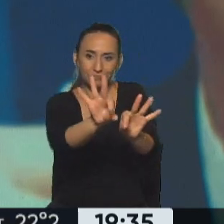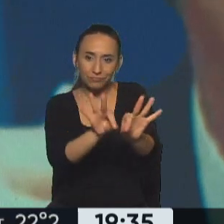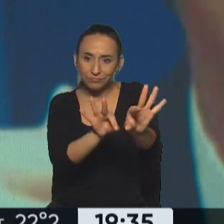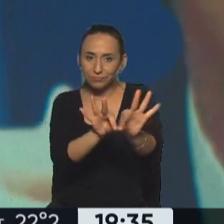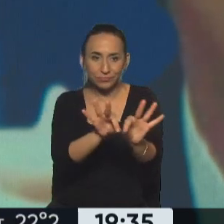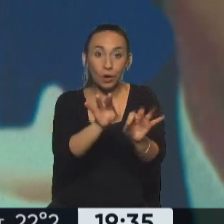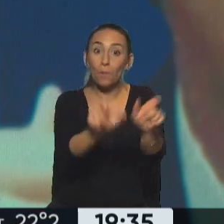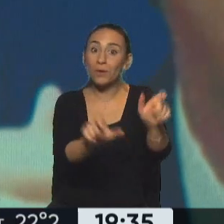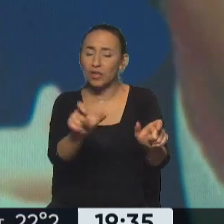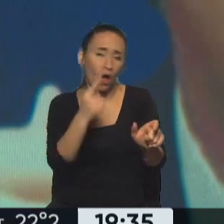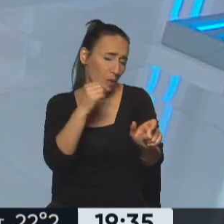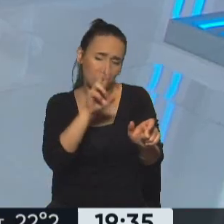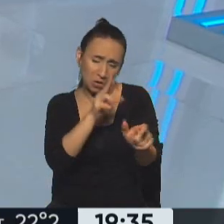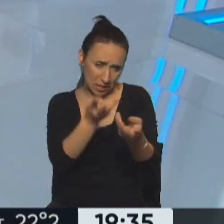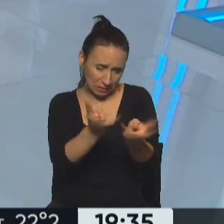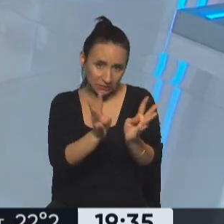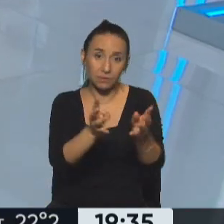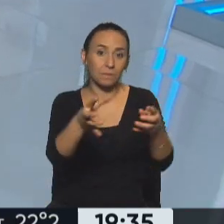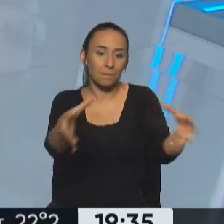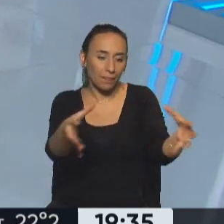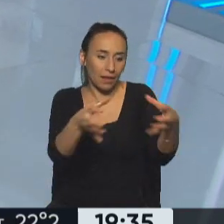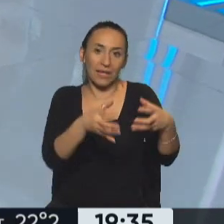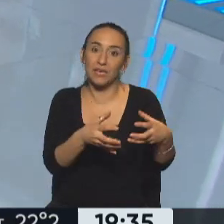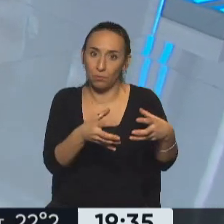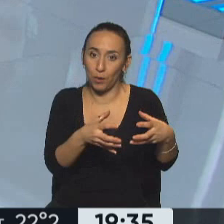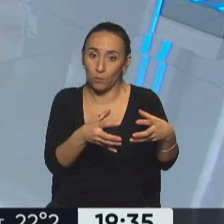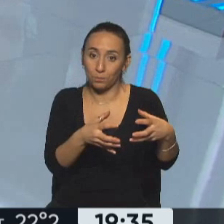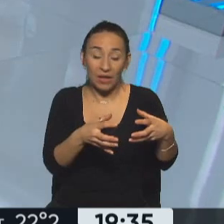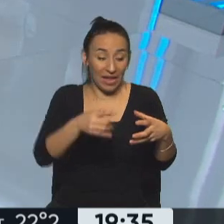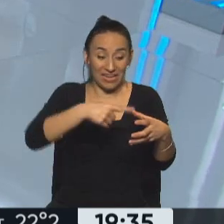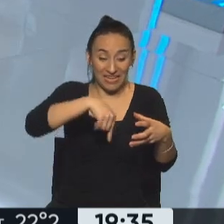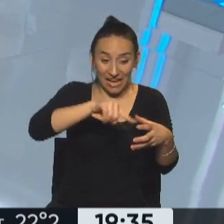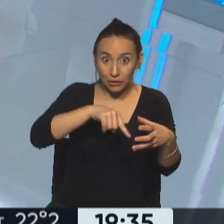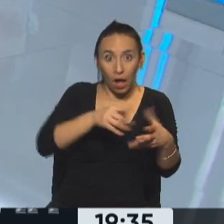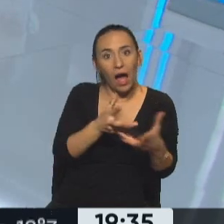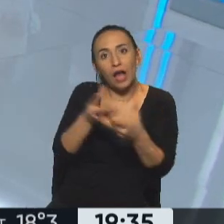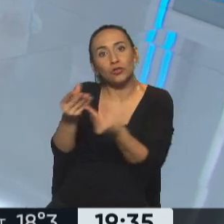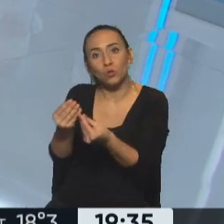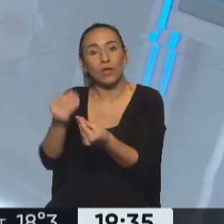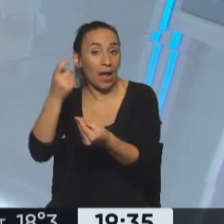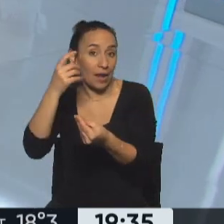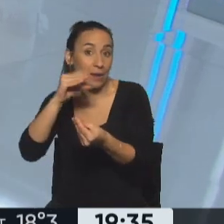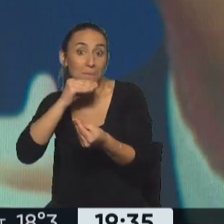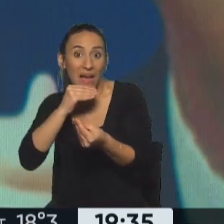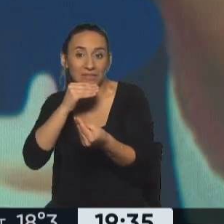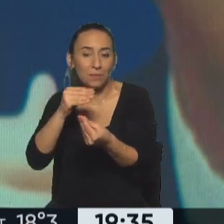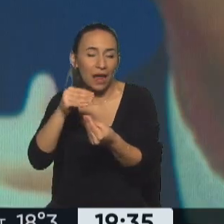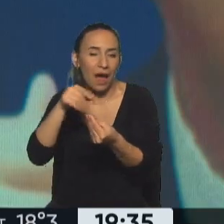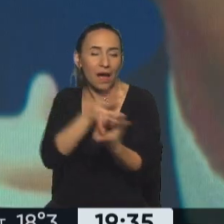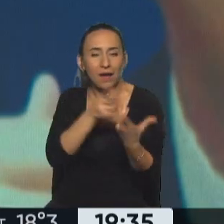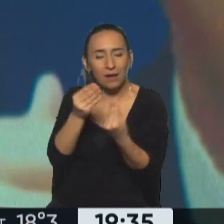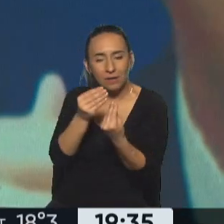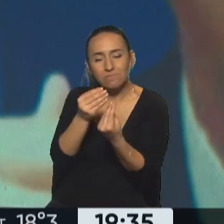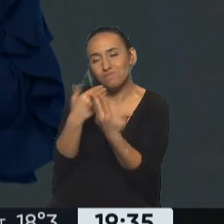permanentemente. Y hay hombres y mujeres que lo ayudan a pensar en voz alta algunas líneas, por